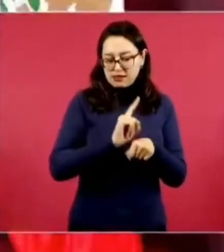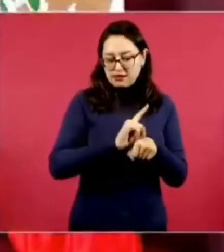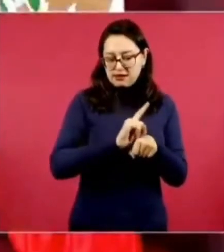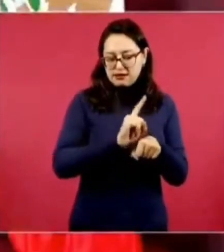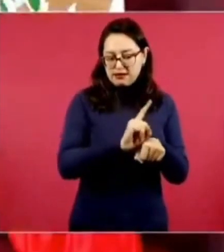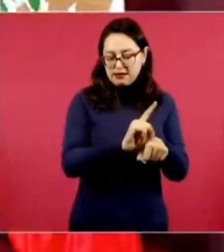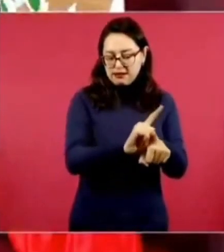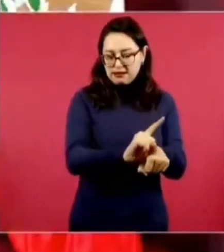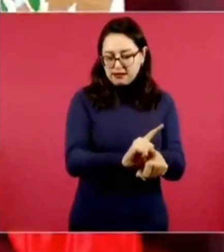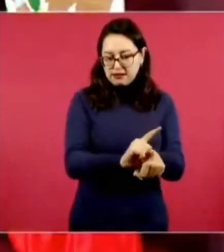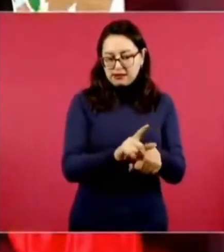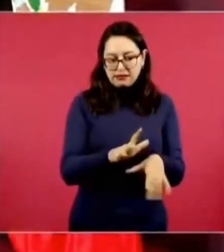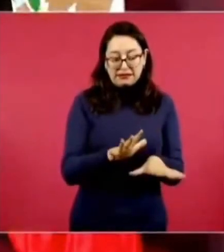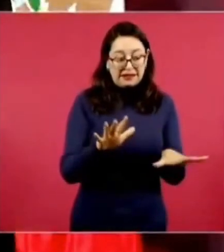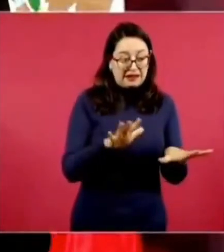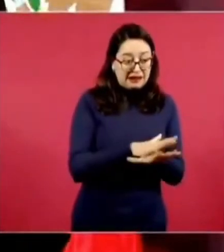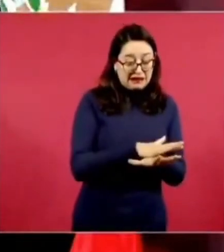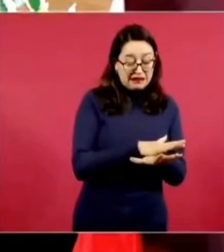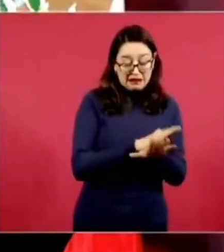cambia